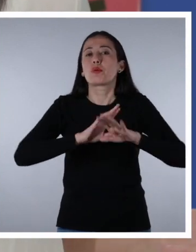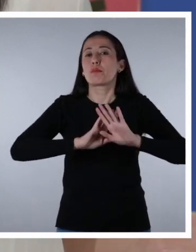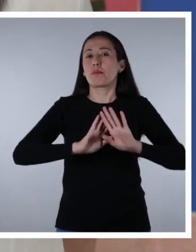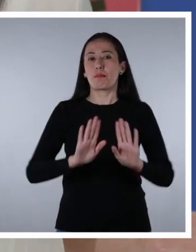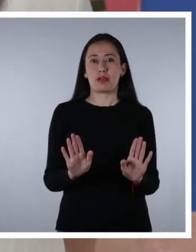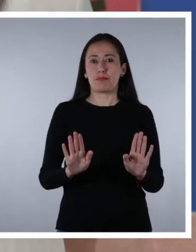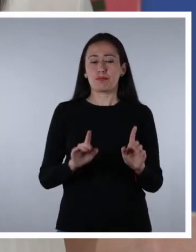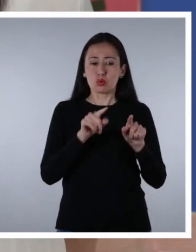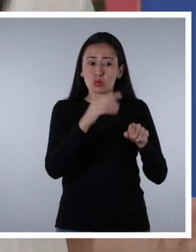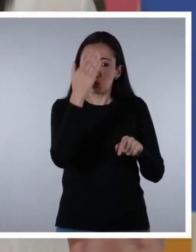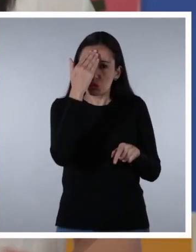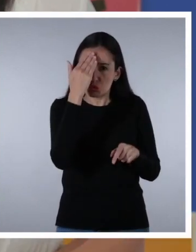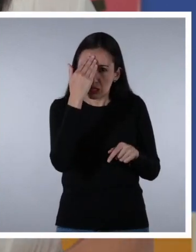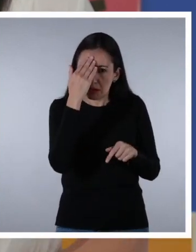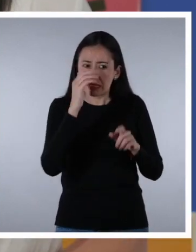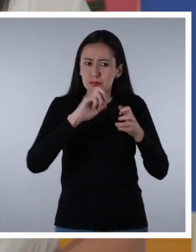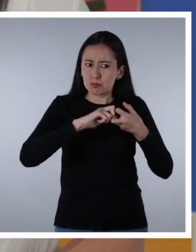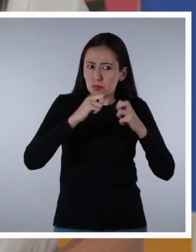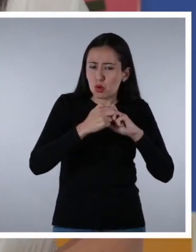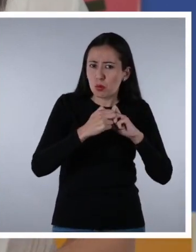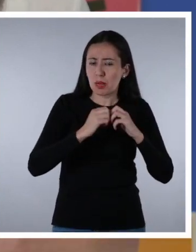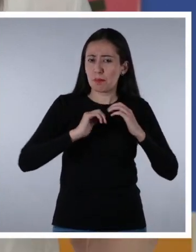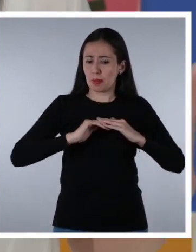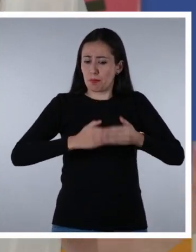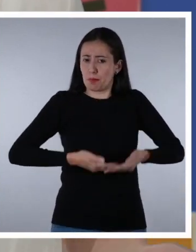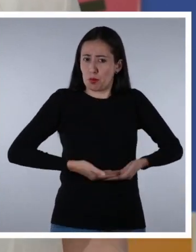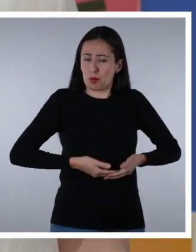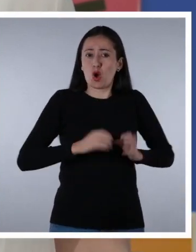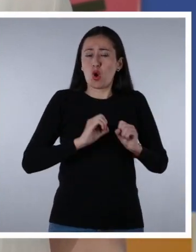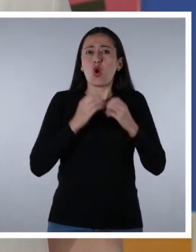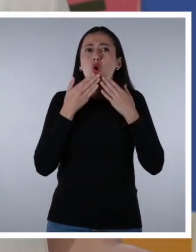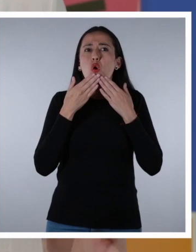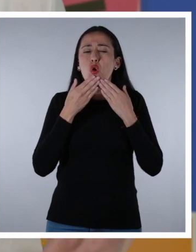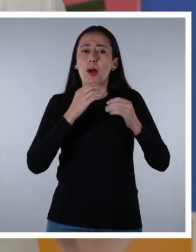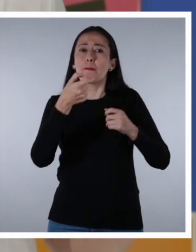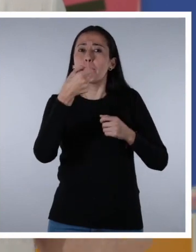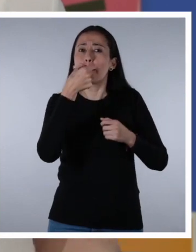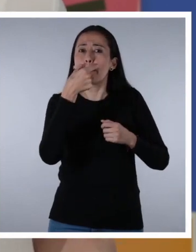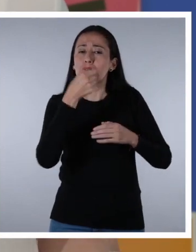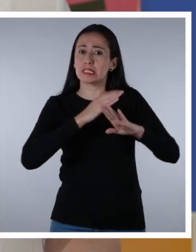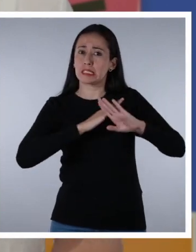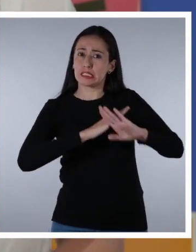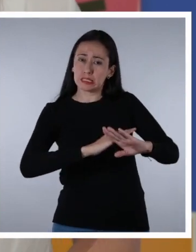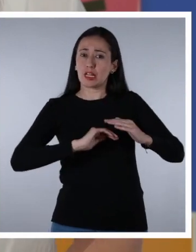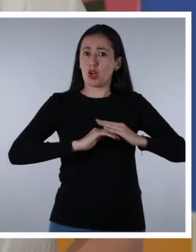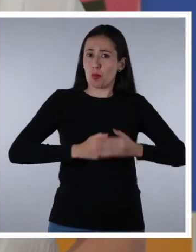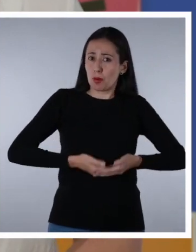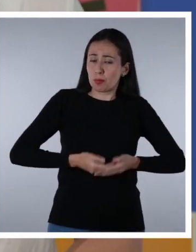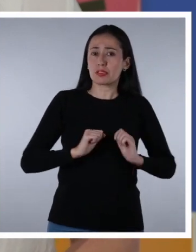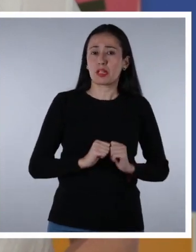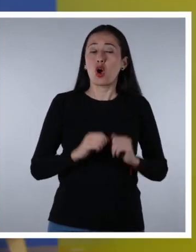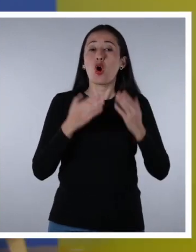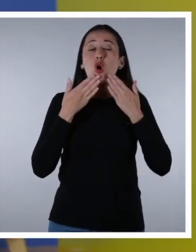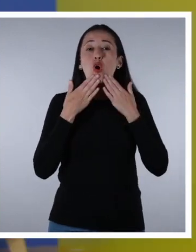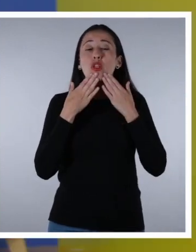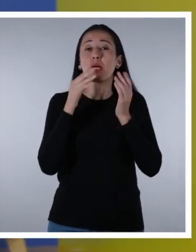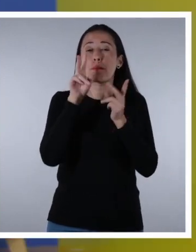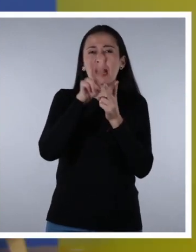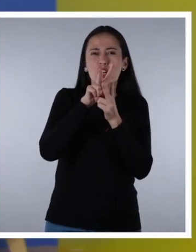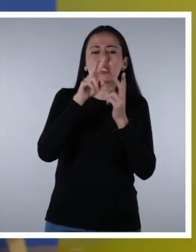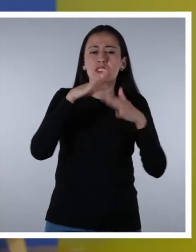saben sobre la problemática del embarazo adolescente, los anticonceptivos y el consentimiento de las relaciones sexuales.